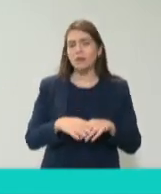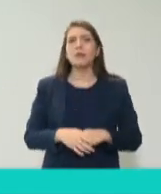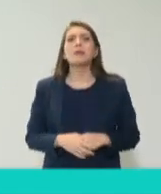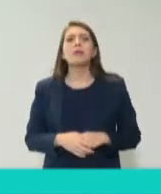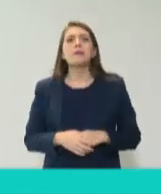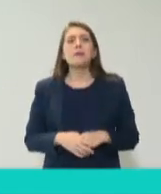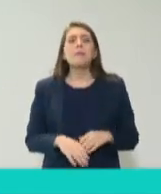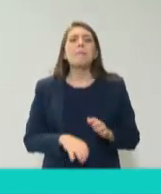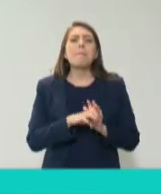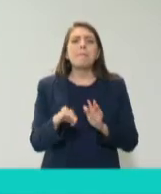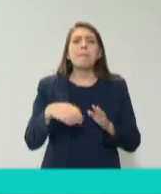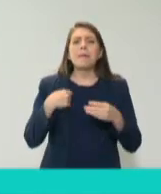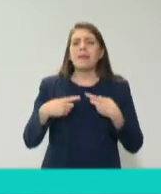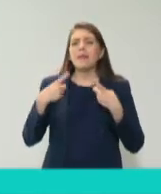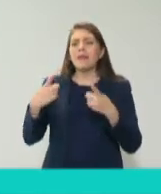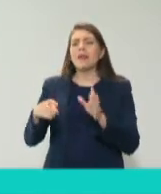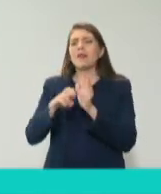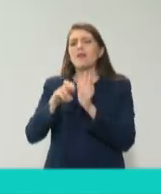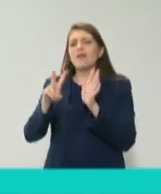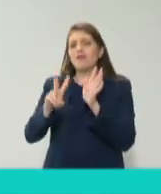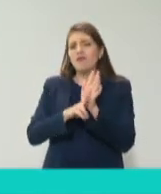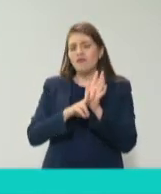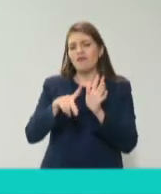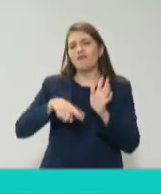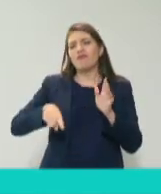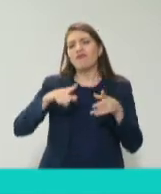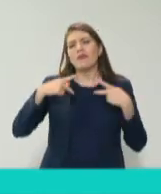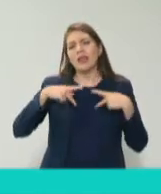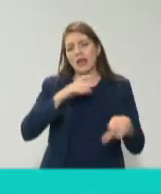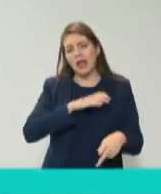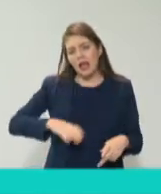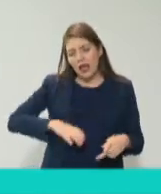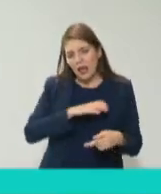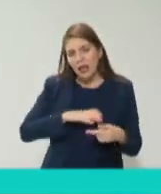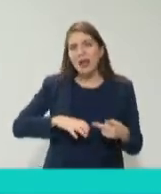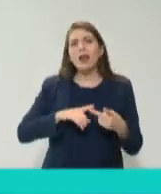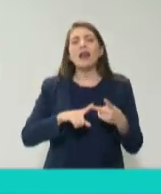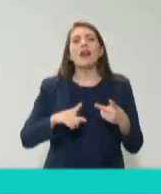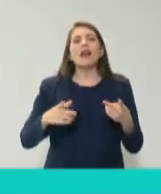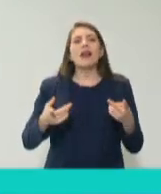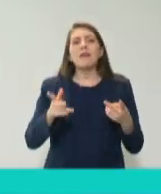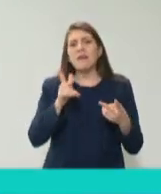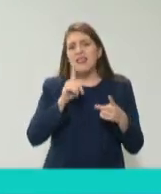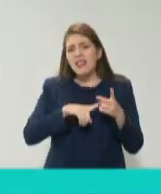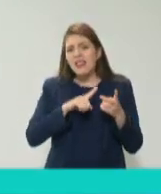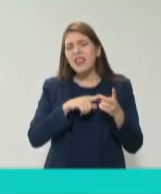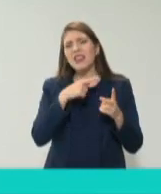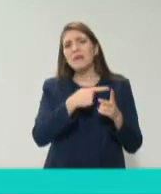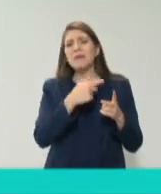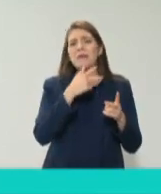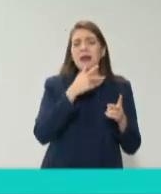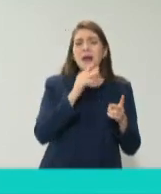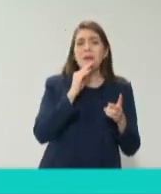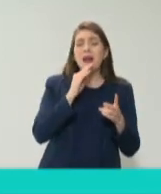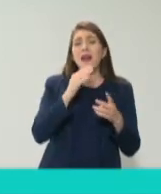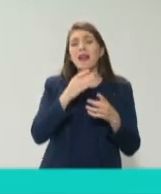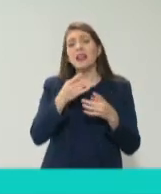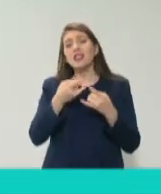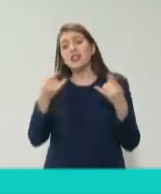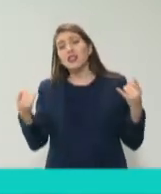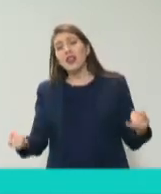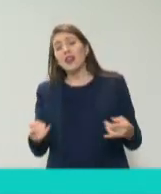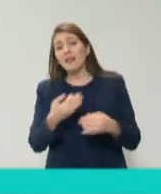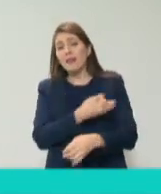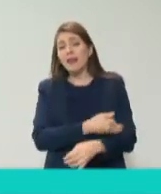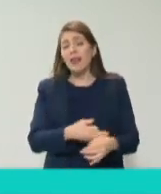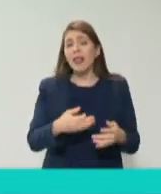vitae de todos los candidatos si les contábamos quiénes eran sus papás y toda su historia familiar no les iba a